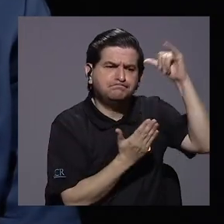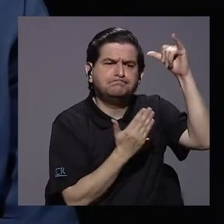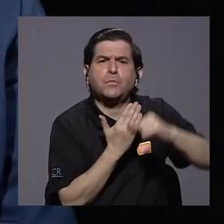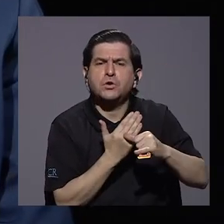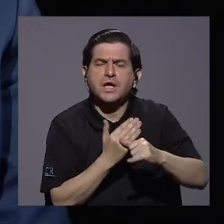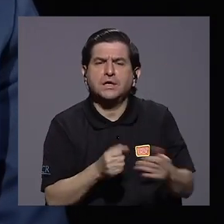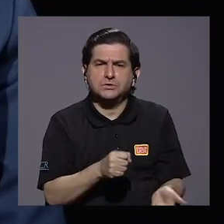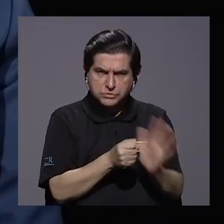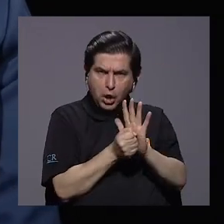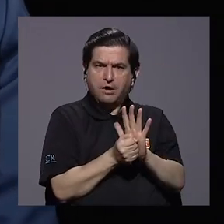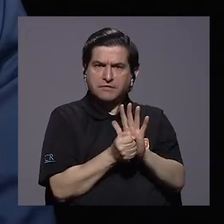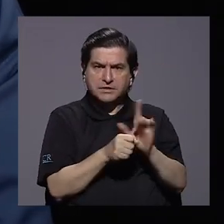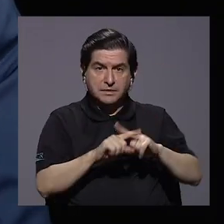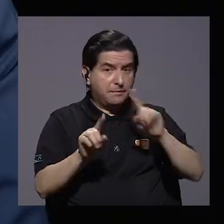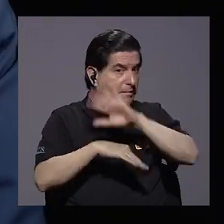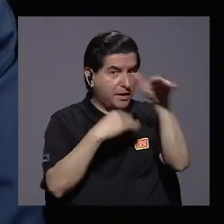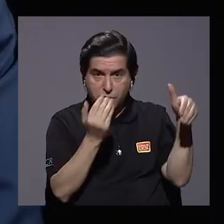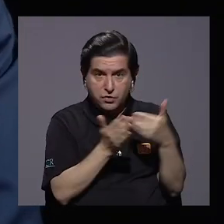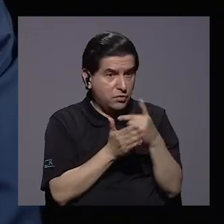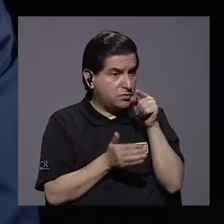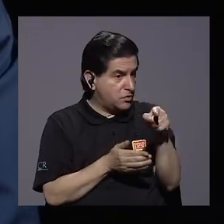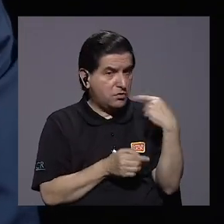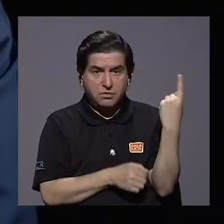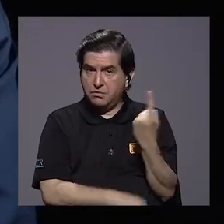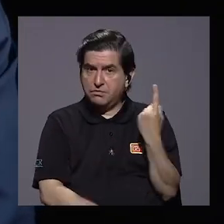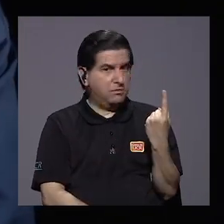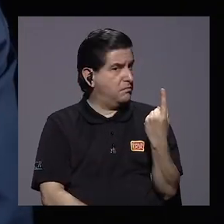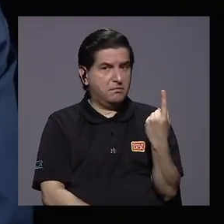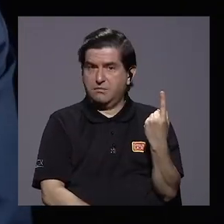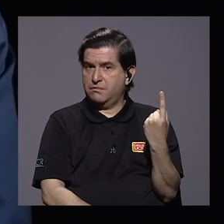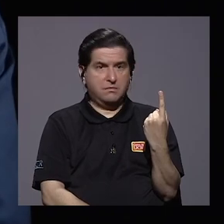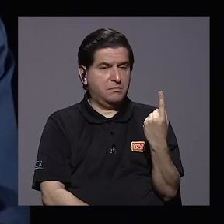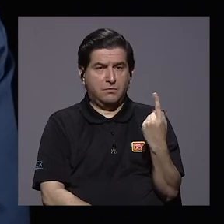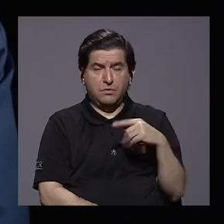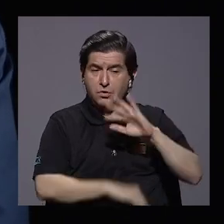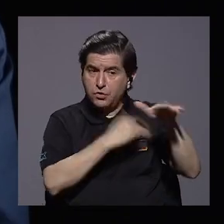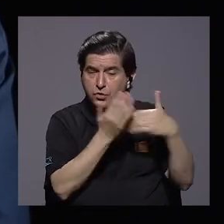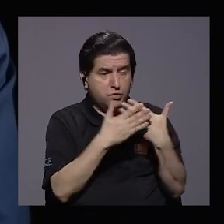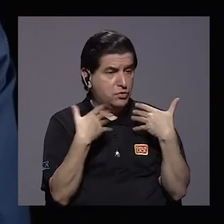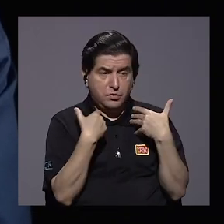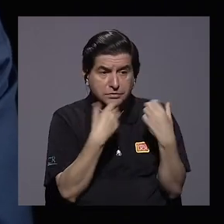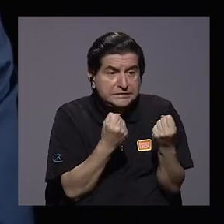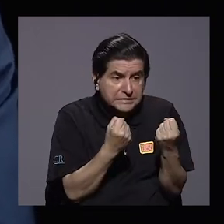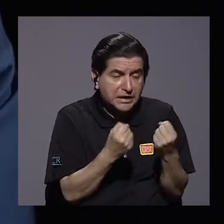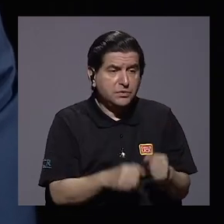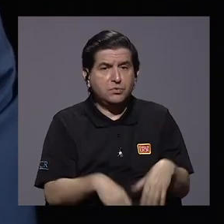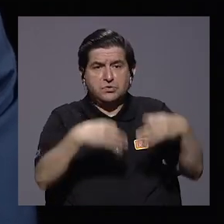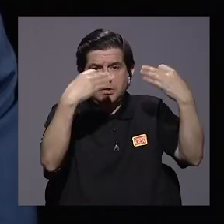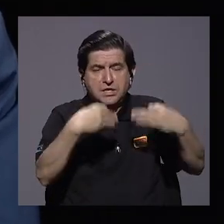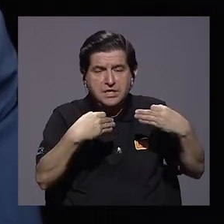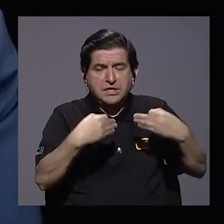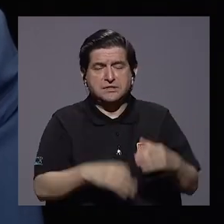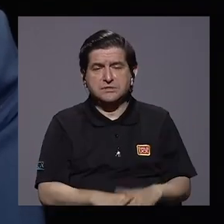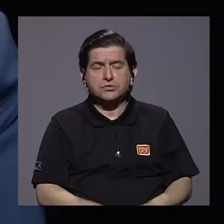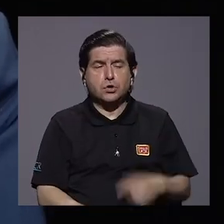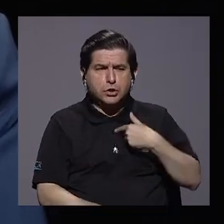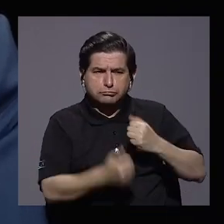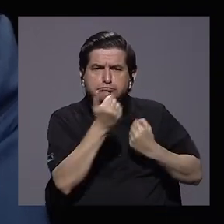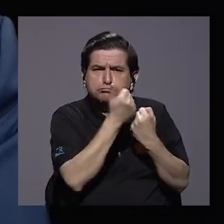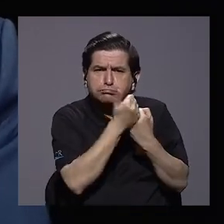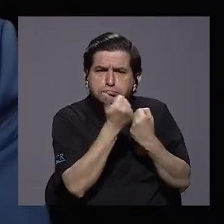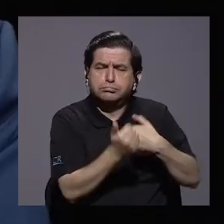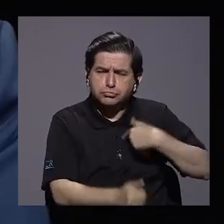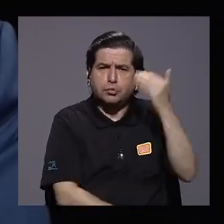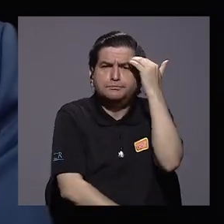proyectos COVID, pero no todo es eso, o sea, no todo es salud y todas las medidas sanitarias. Yo las